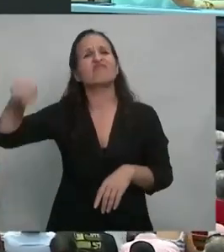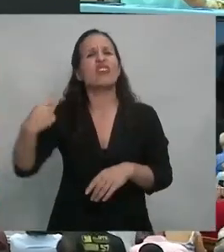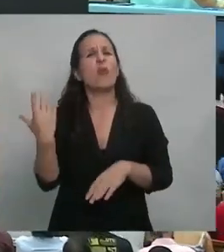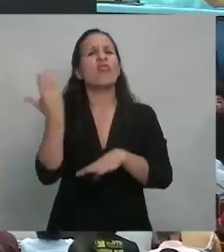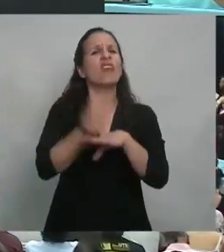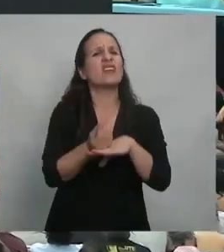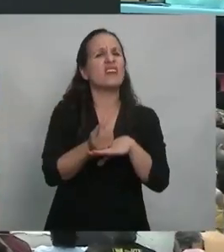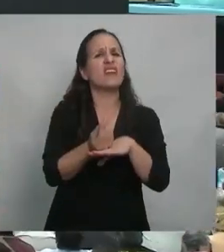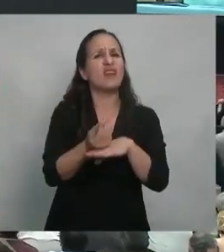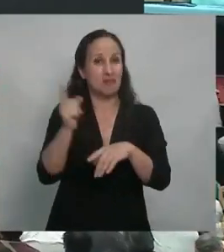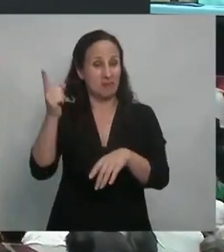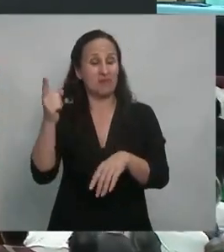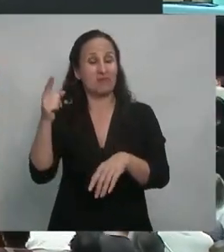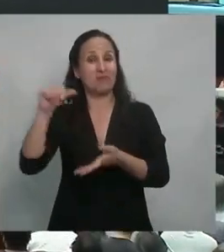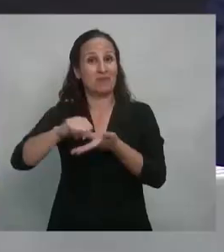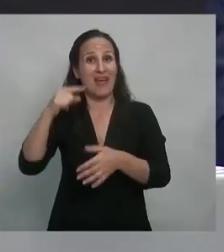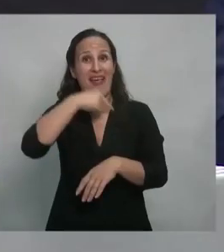poder en Alemania